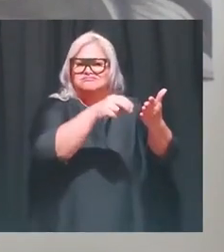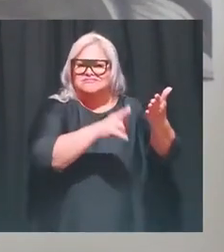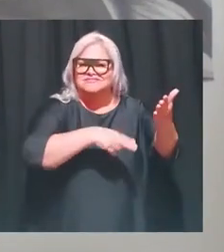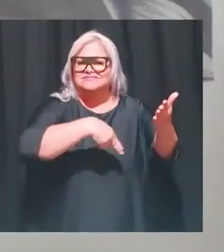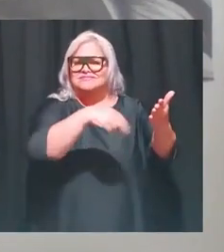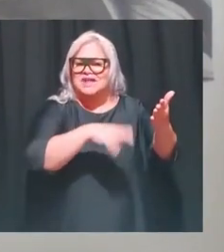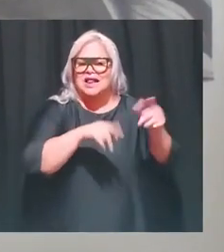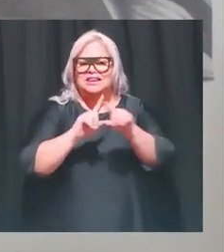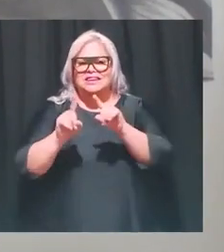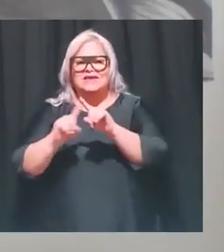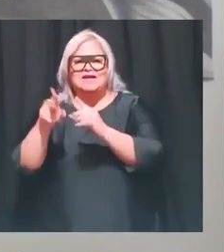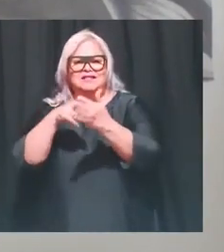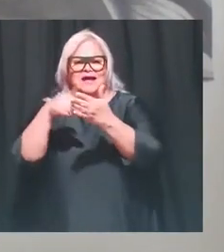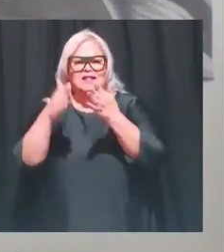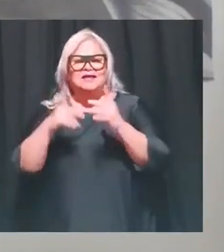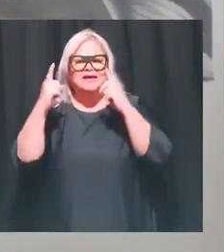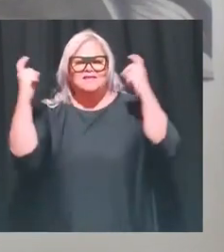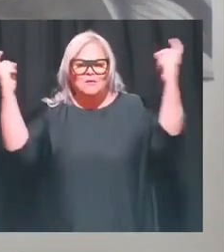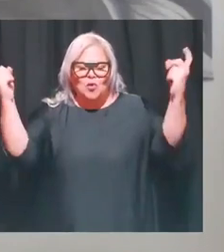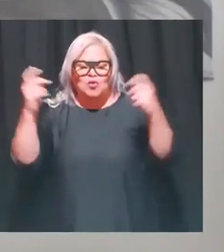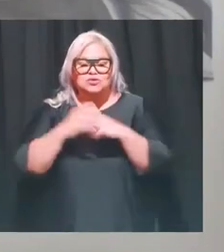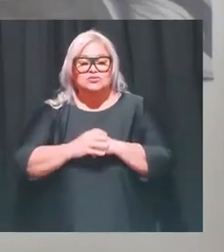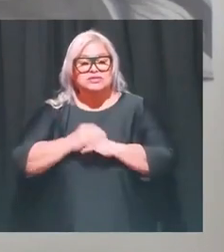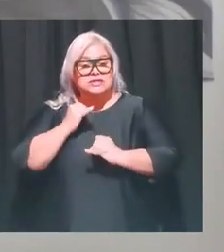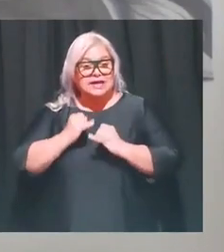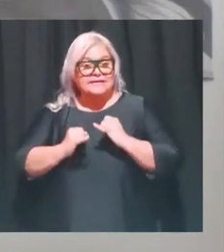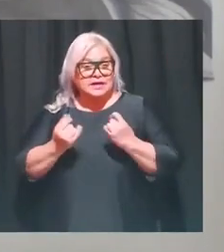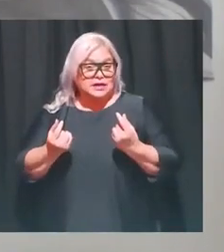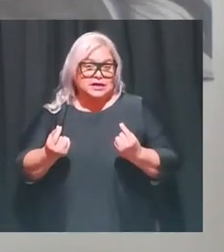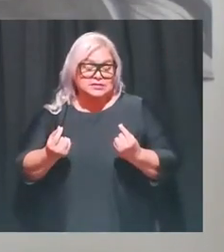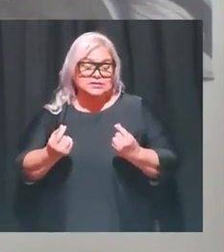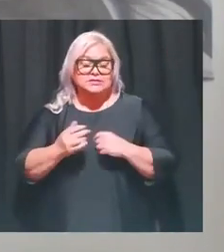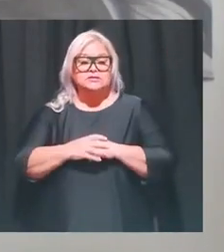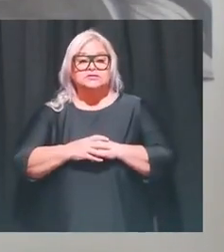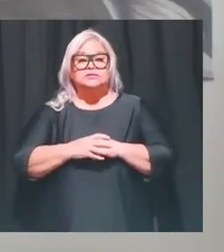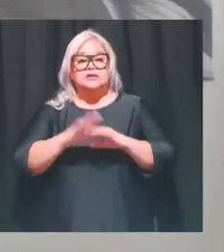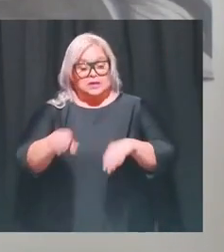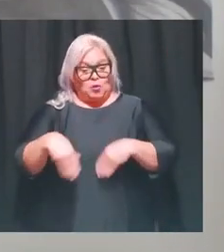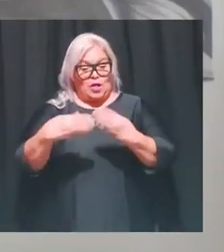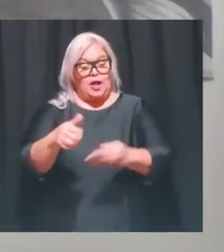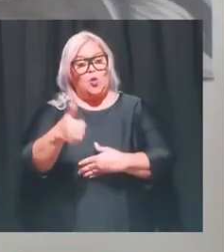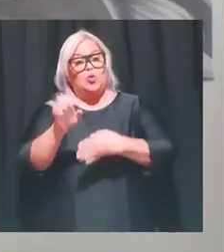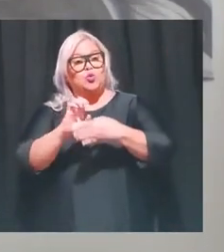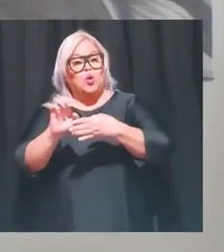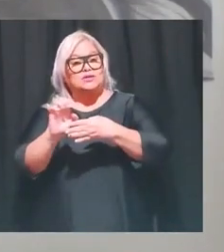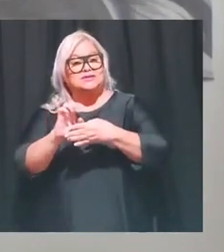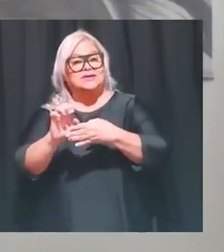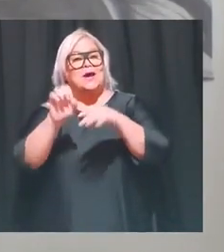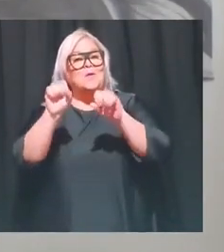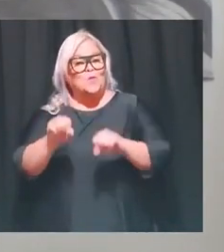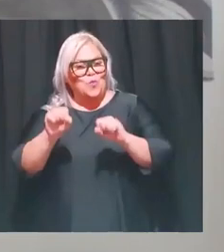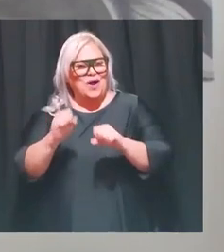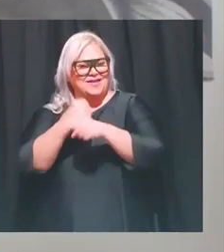artistas reconocidos. Y al final les voy a dar otro ejercicio que pueden hacer desde sus